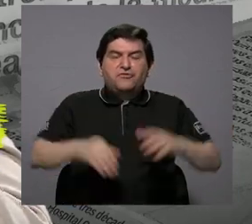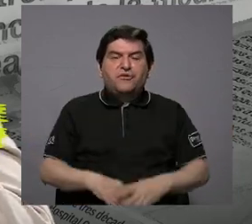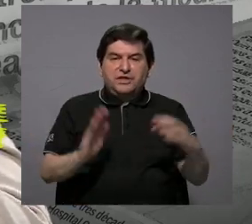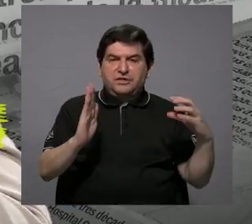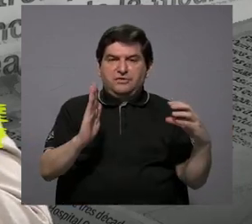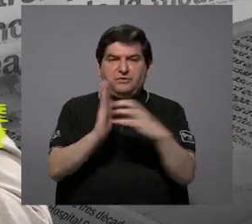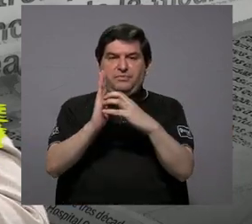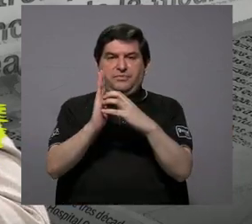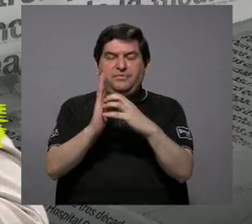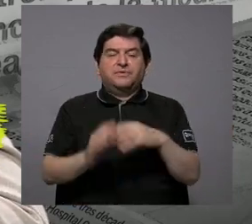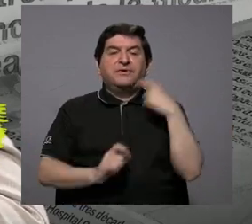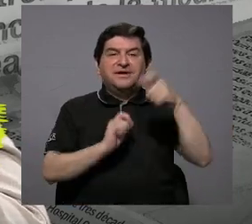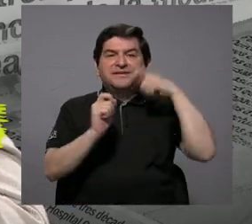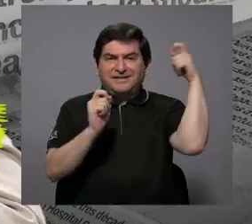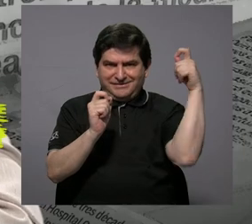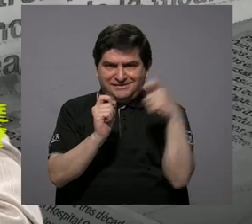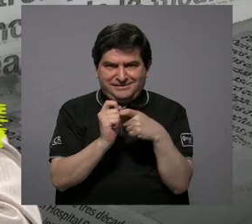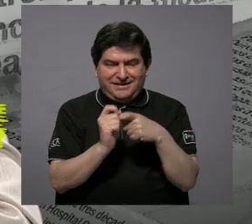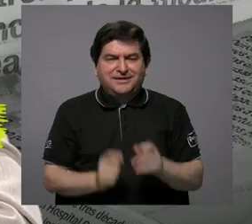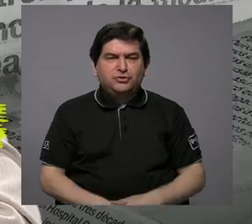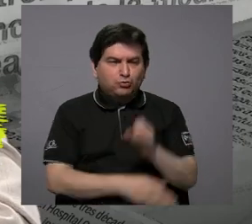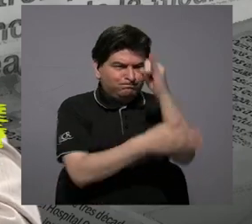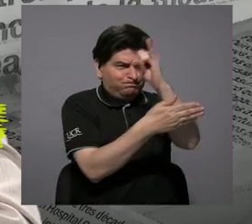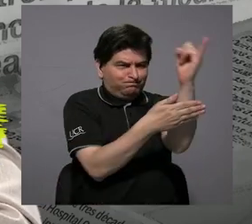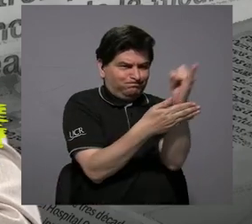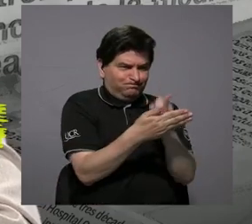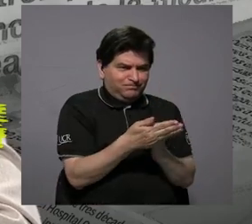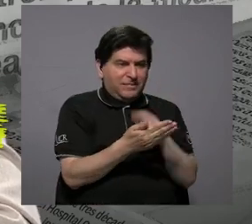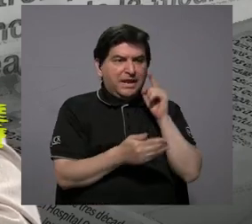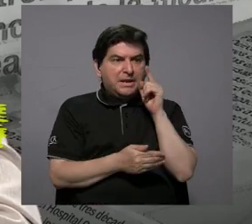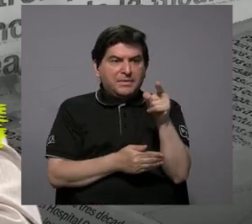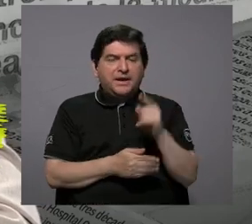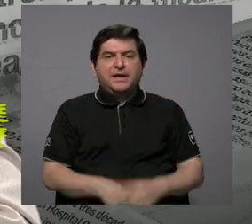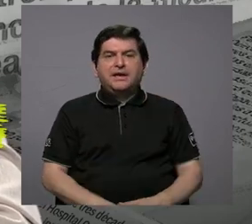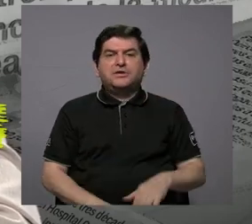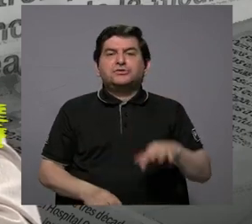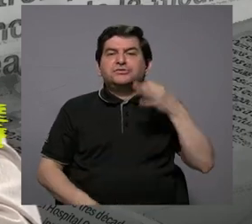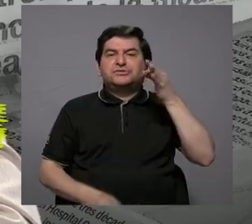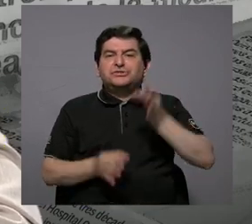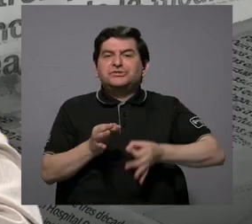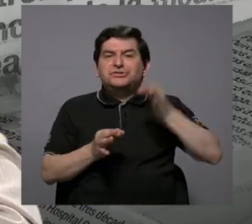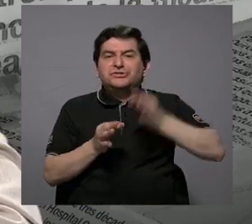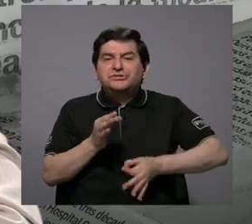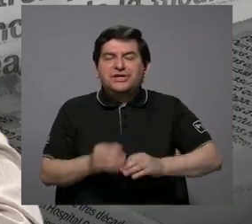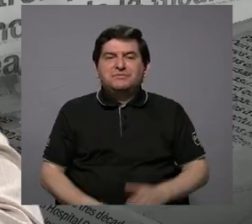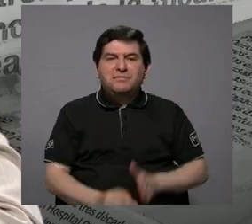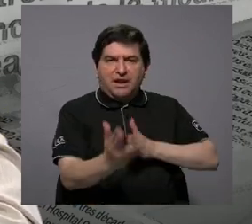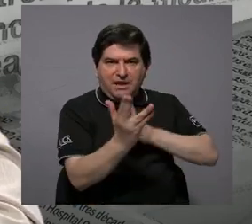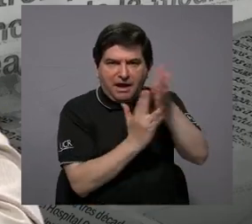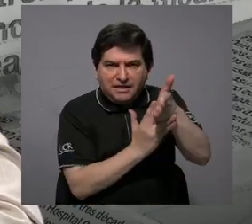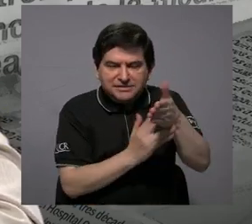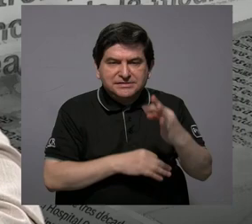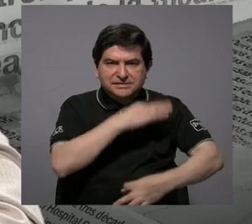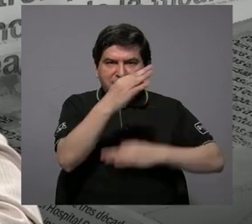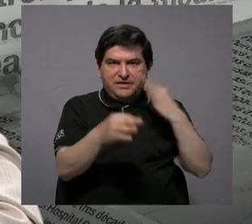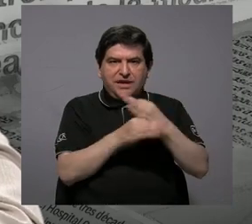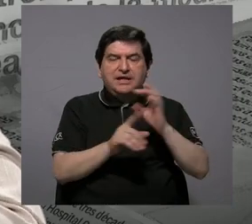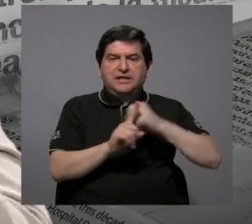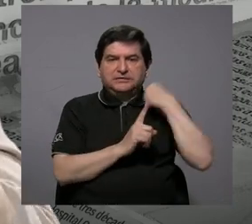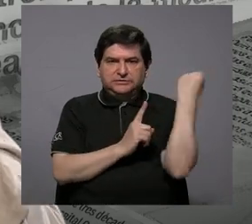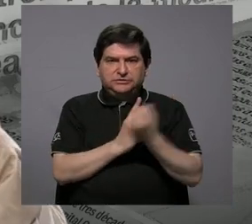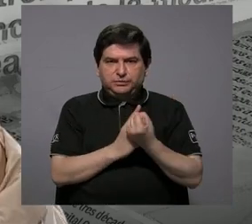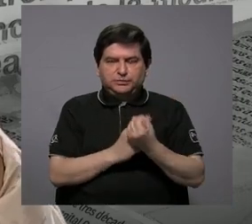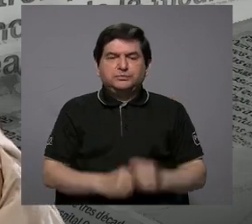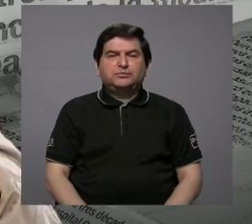que es justamente diseñada para ellos para que sea mucho más sencillo, que puedan accesar a este tipo de condiciones